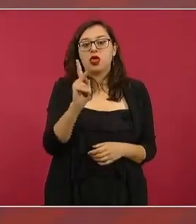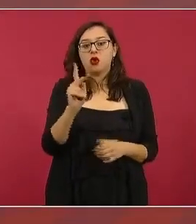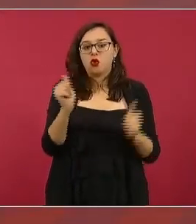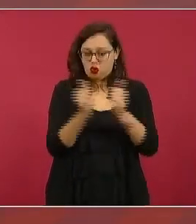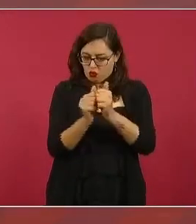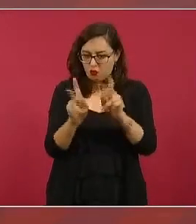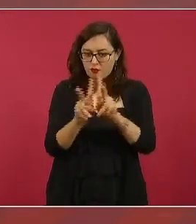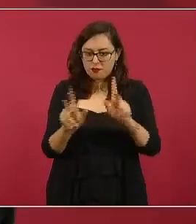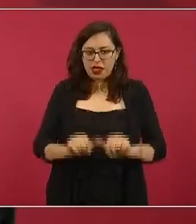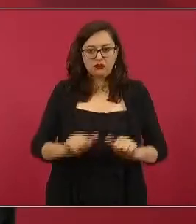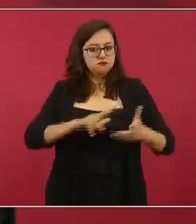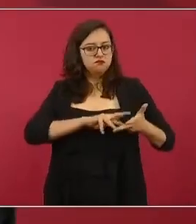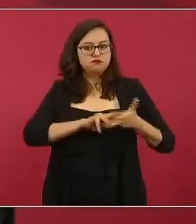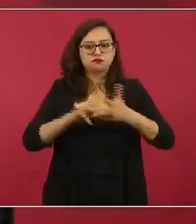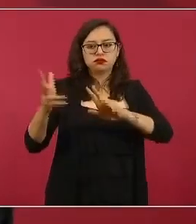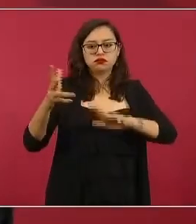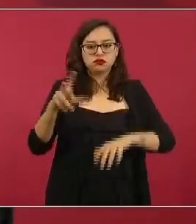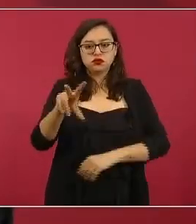nada más